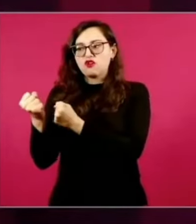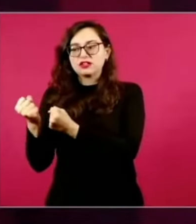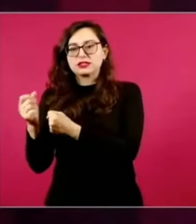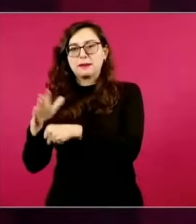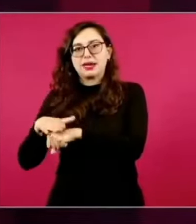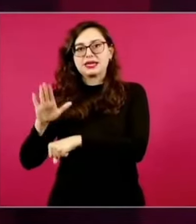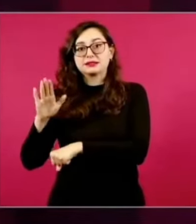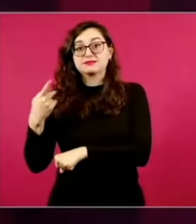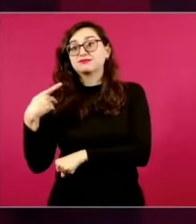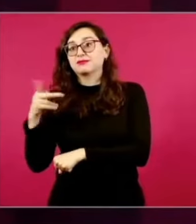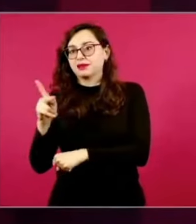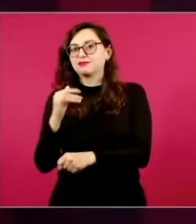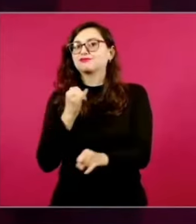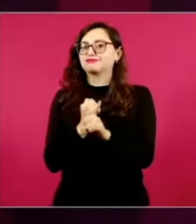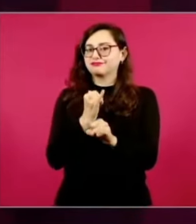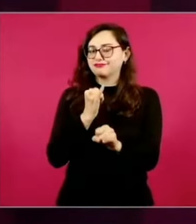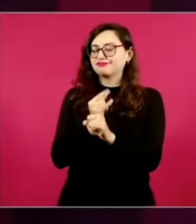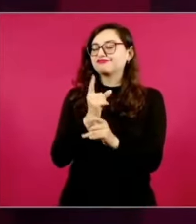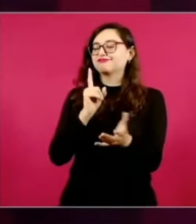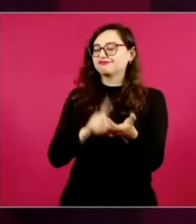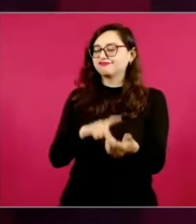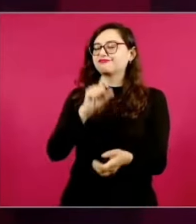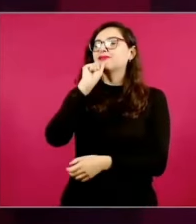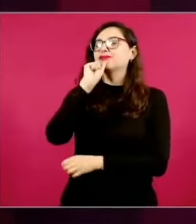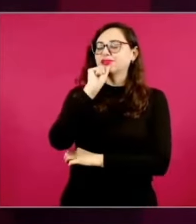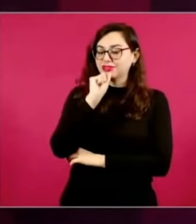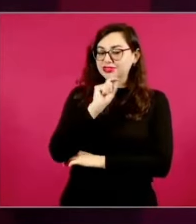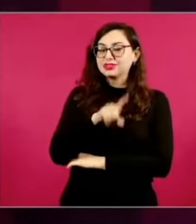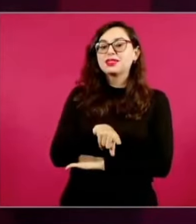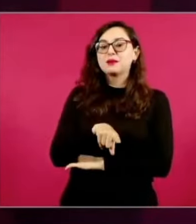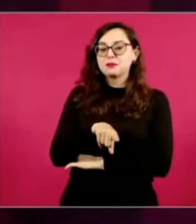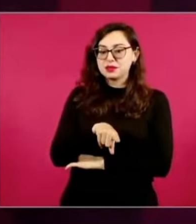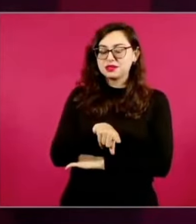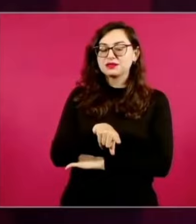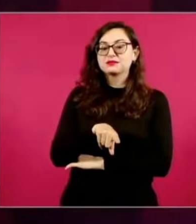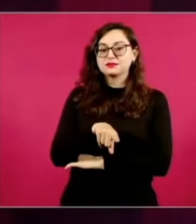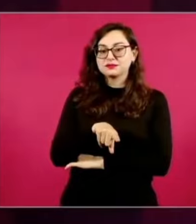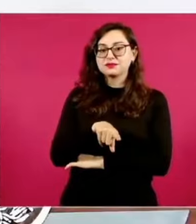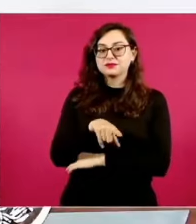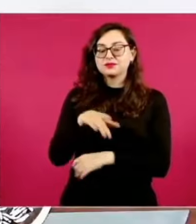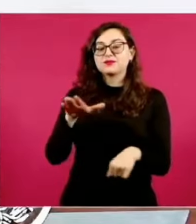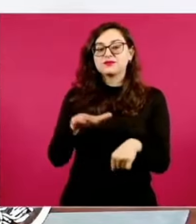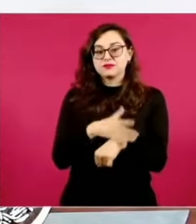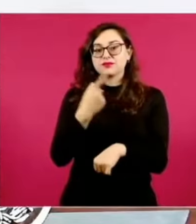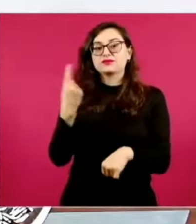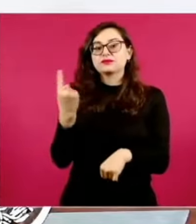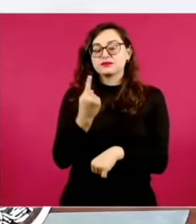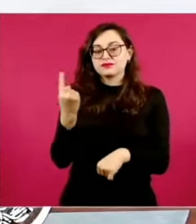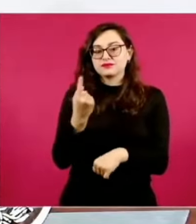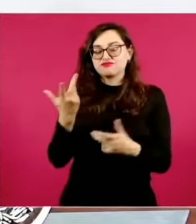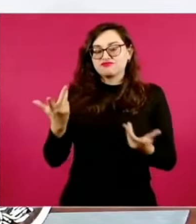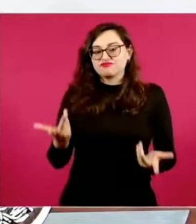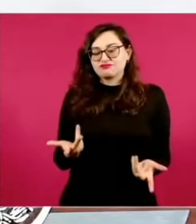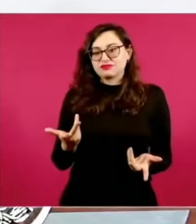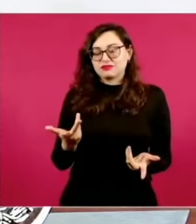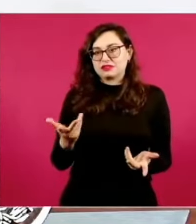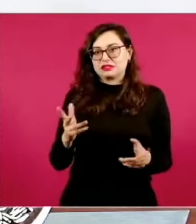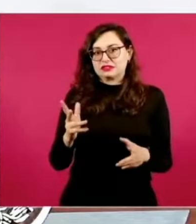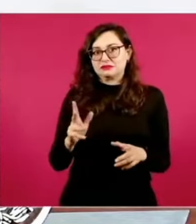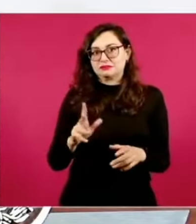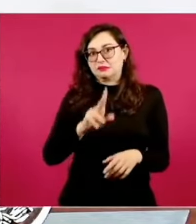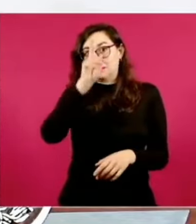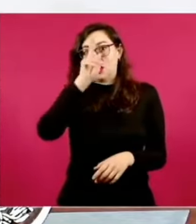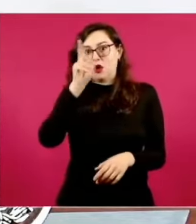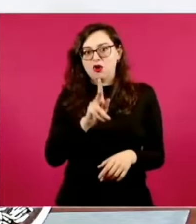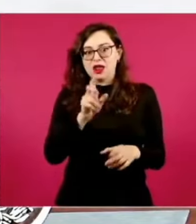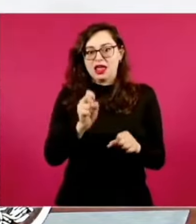sociales hoy están teniendo un lugar trascendental en la vida cotidiana, sobre todo a partir de la pandemia, y la pandemia